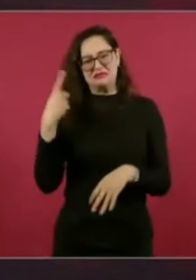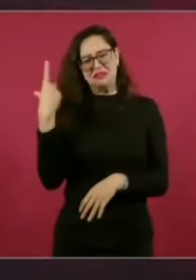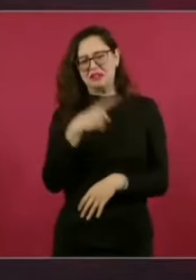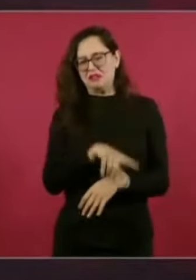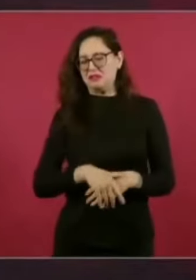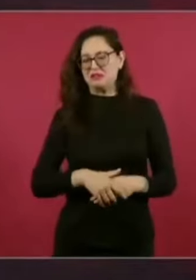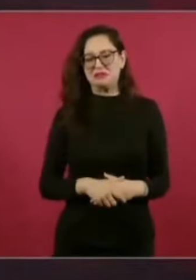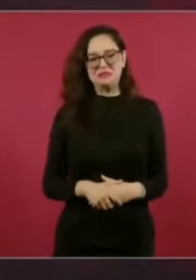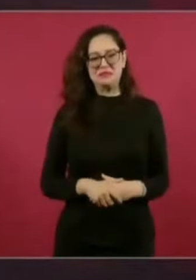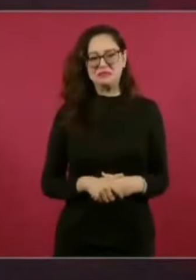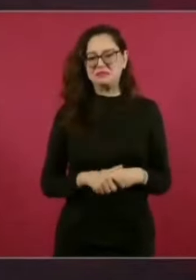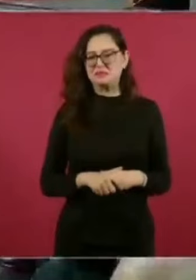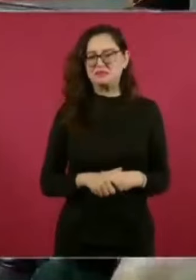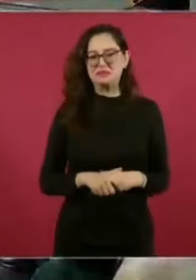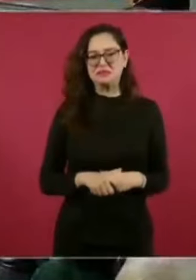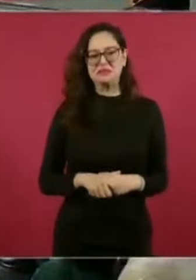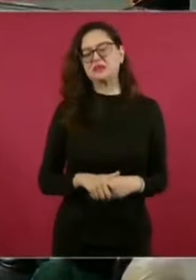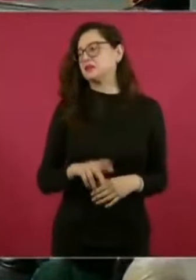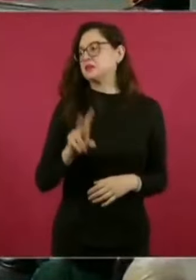feo.